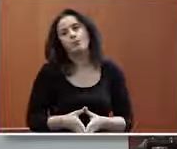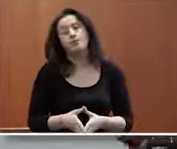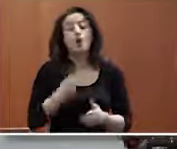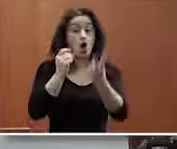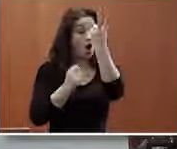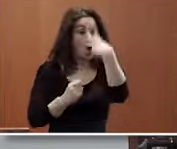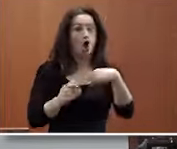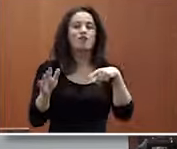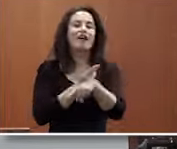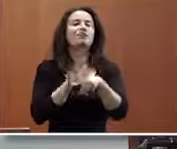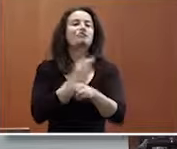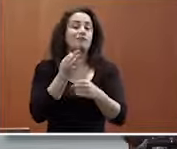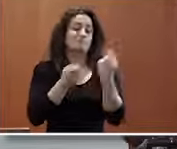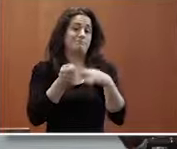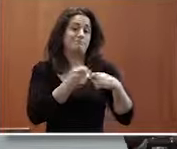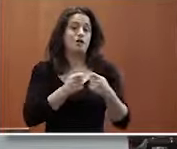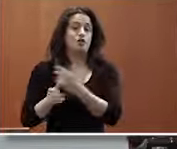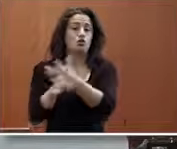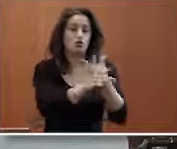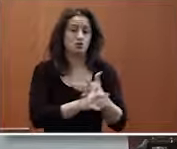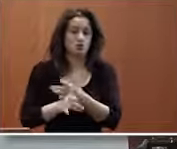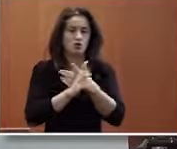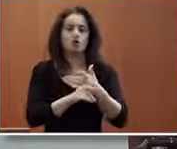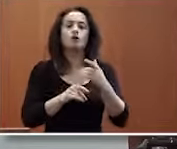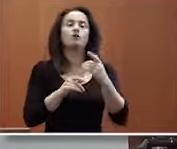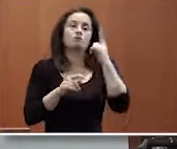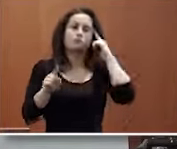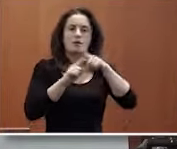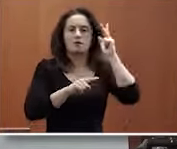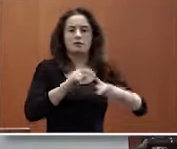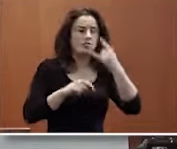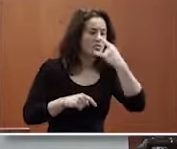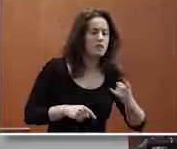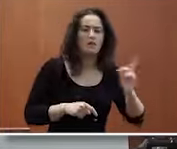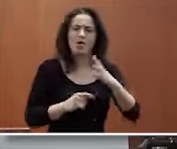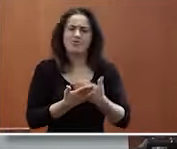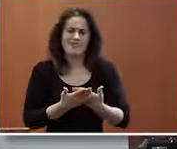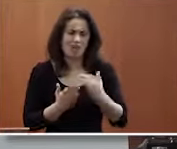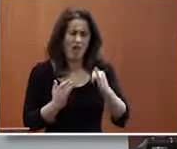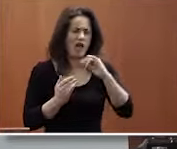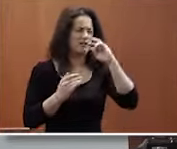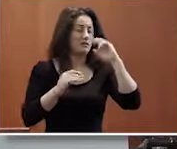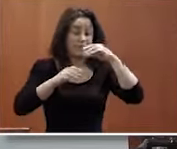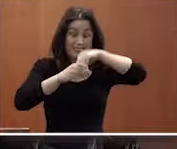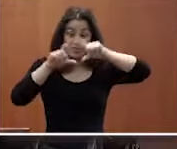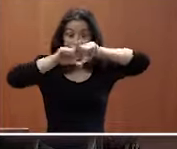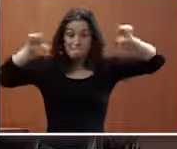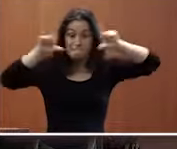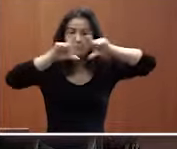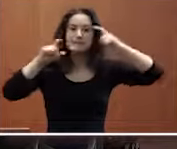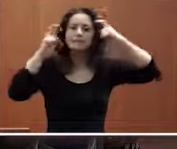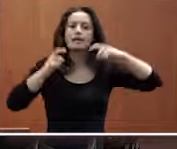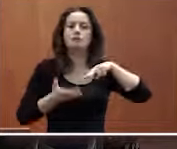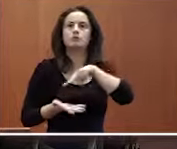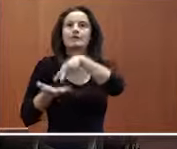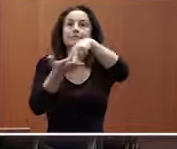la ONCE gestiona un juego social es decir un juego que no genera ludopatía responsable que tiene esos certificados y luego en el mundo de la empresa tratamos de estar en aquellos